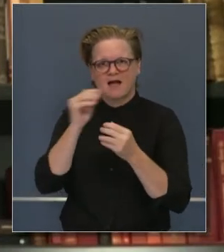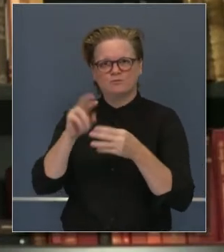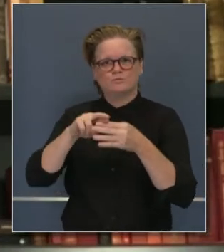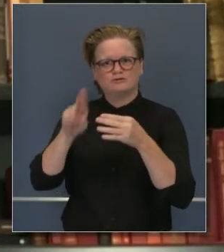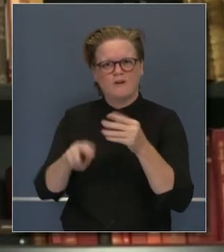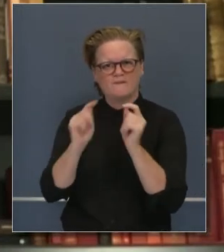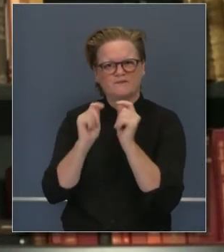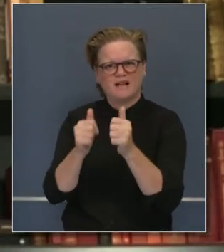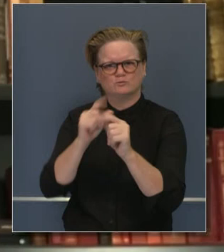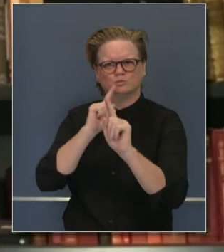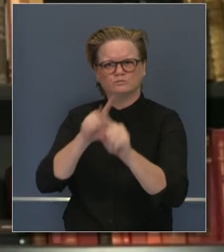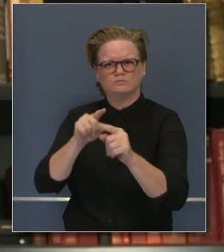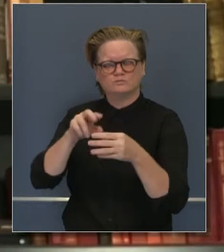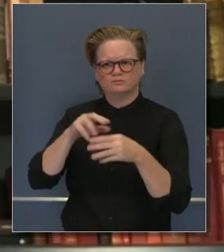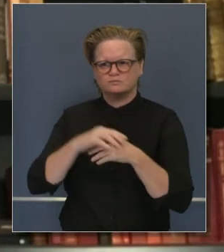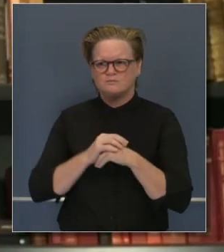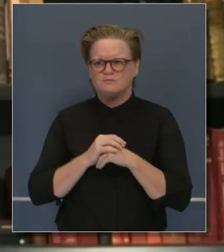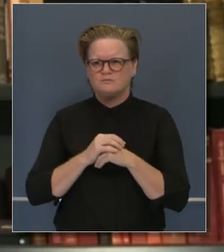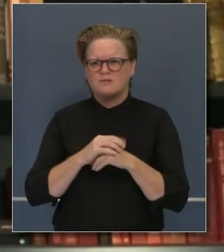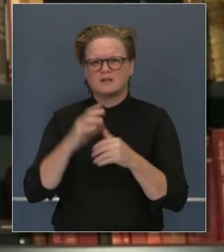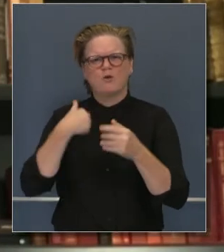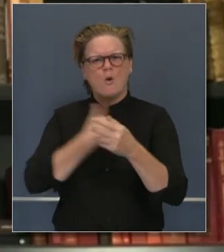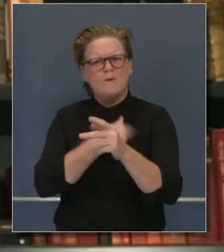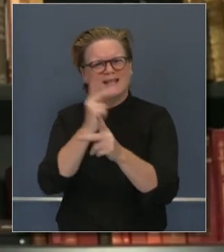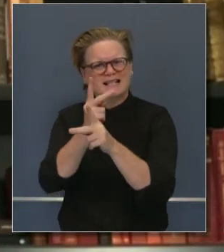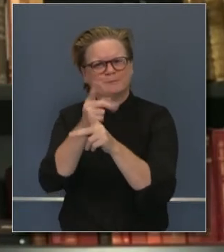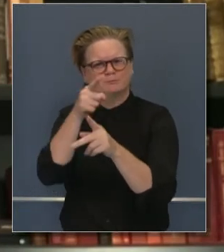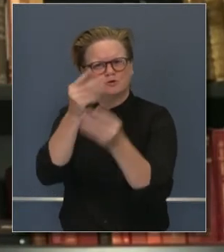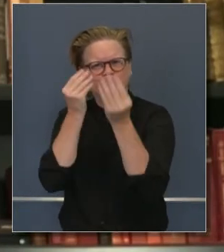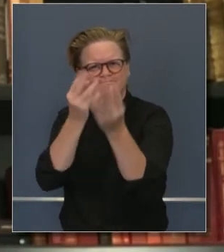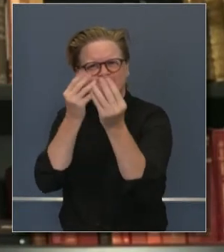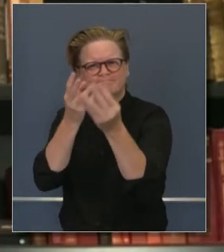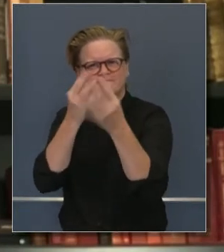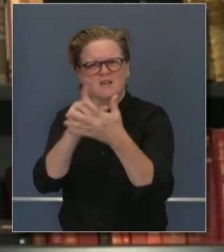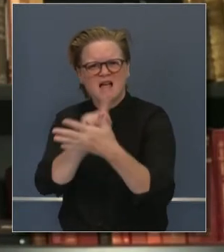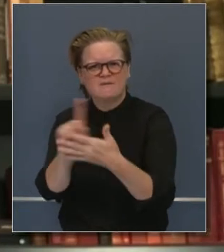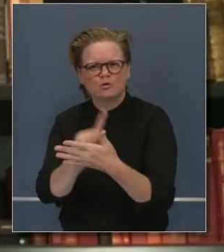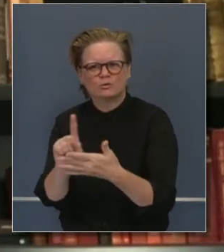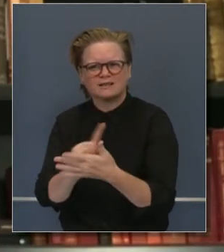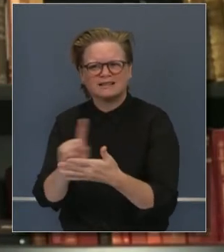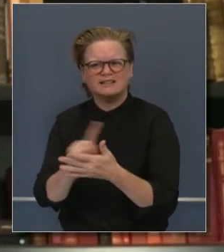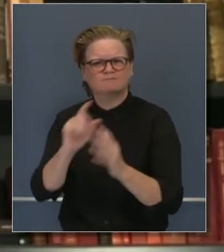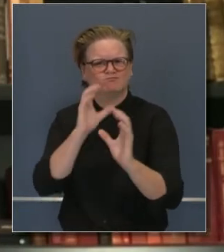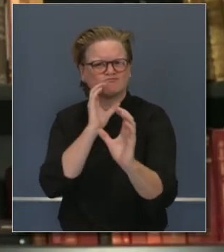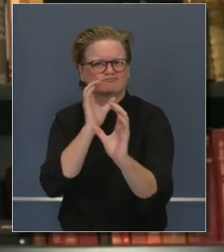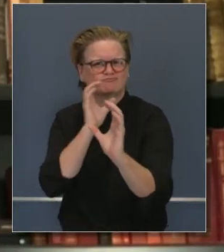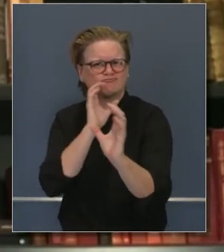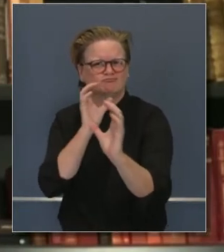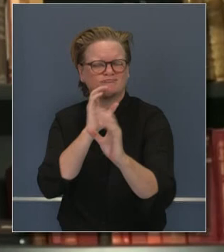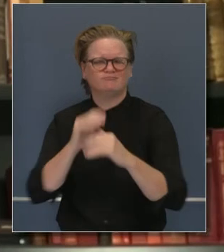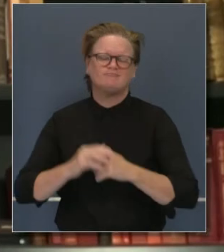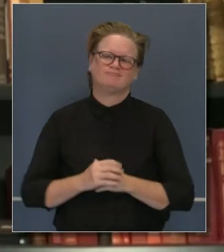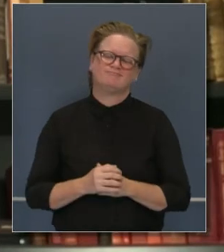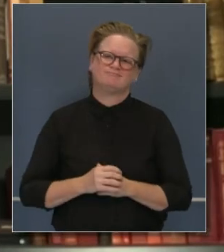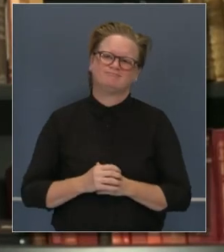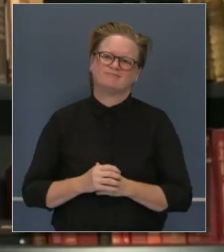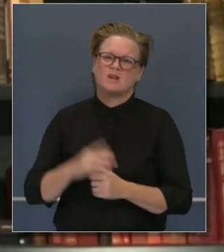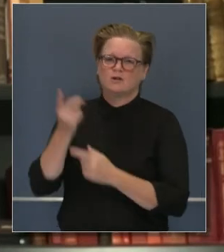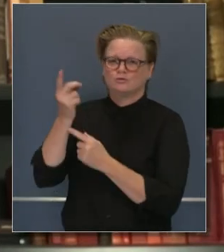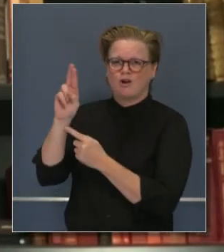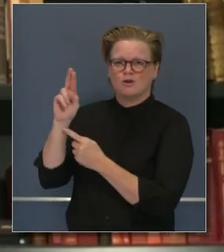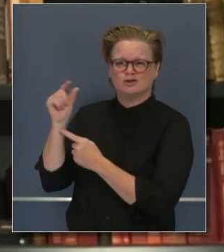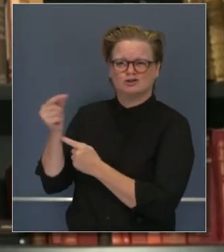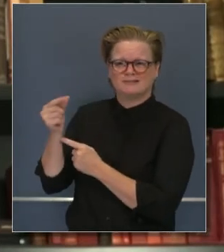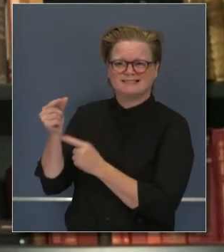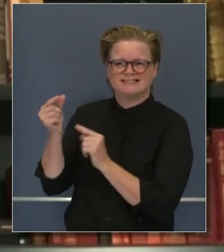Seguiremos comprometidos con la comunidad de forma persistente. Y mañana el doctor Gally les traerá